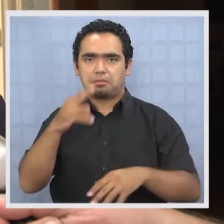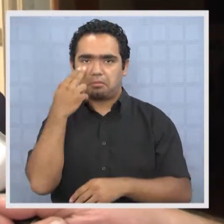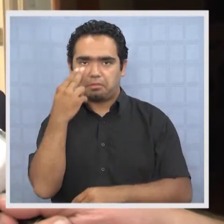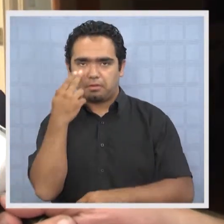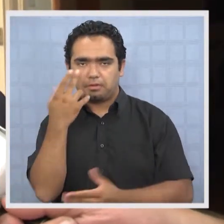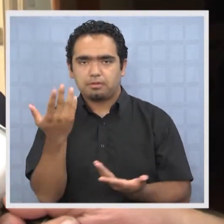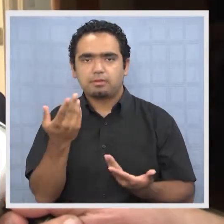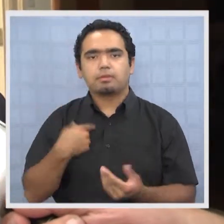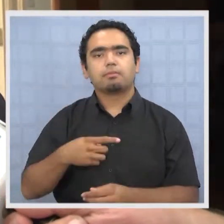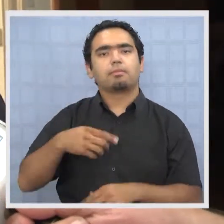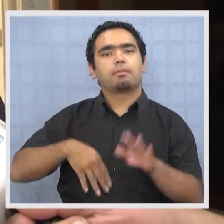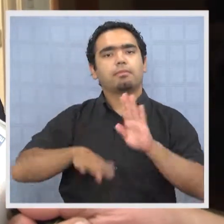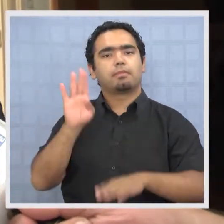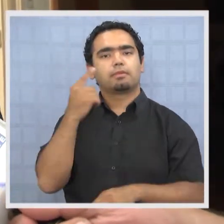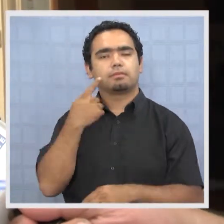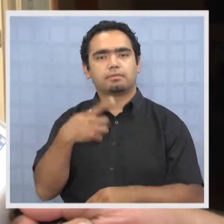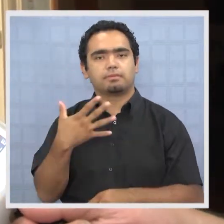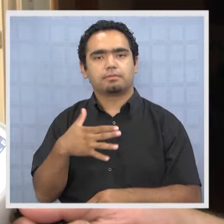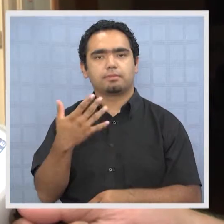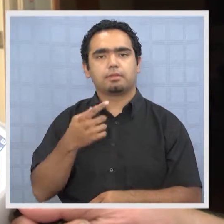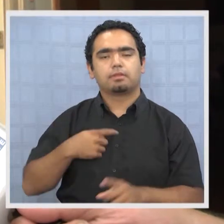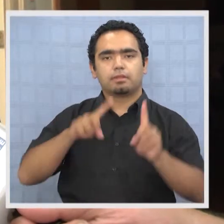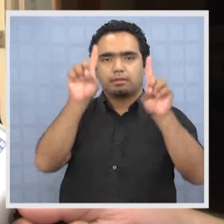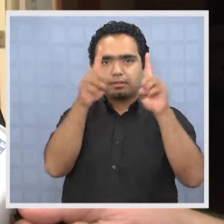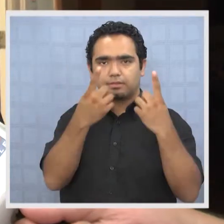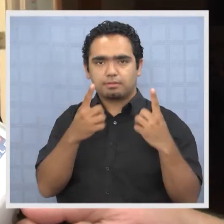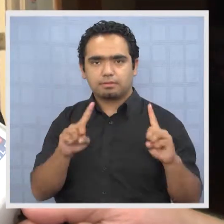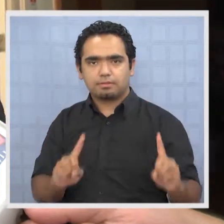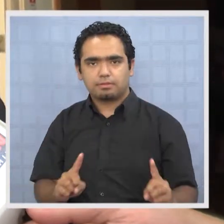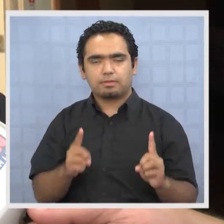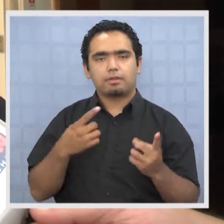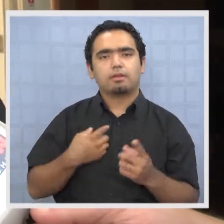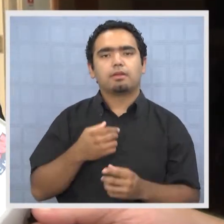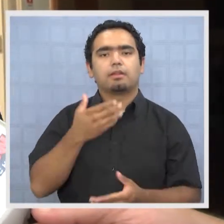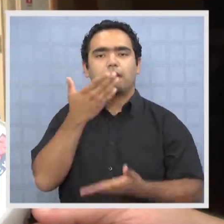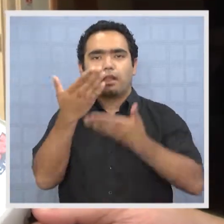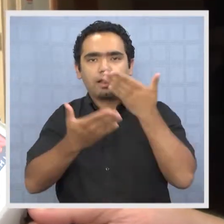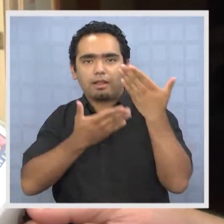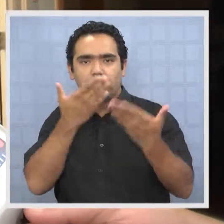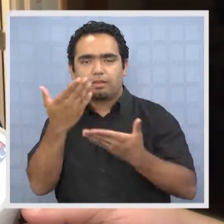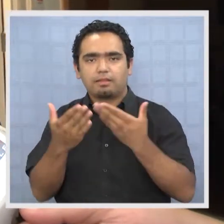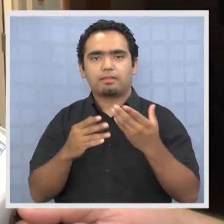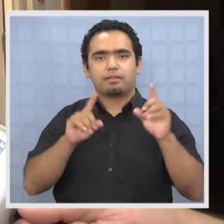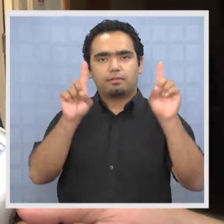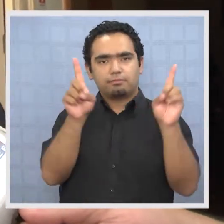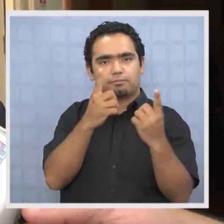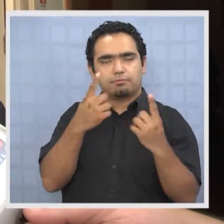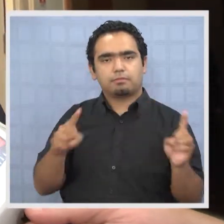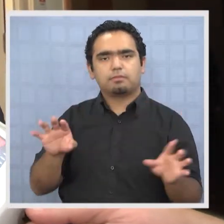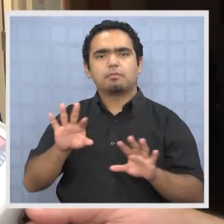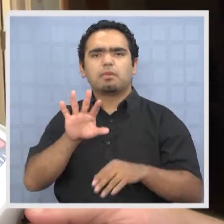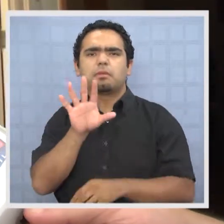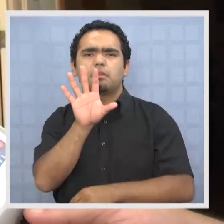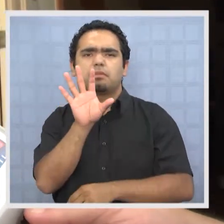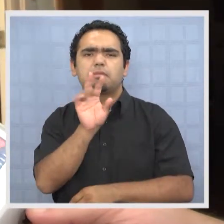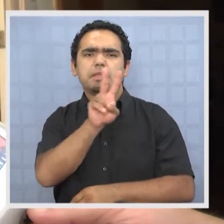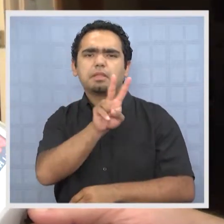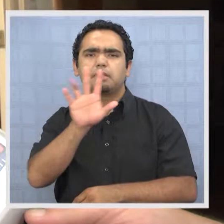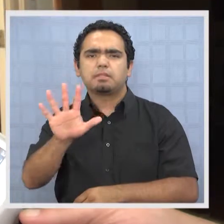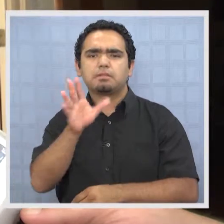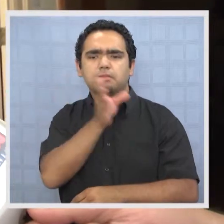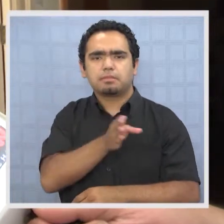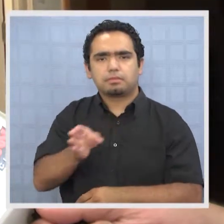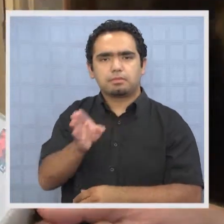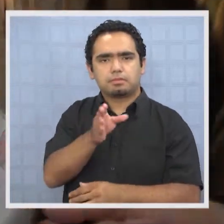conocemos, lo más importante es las canciones, la letra, la música. Viene una orquesta de 25